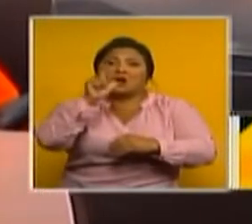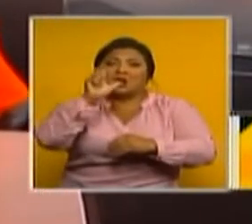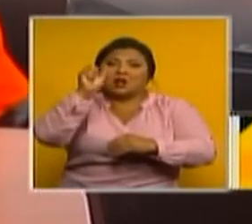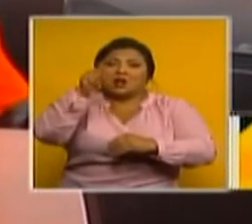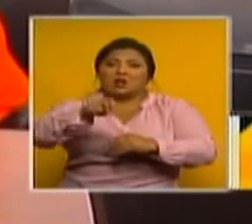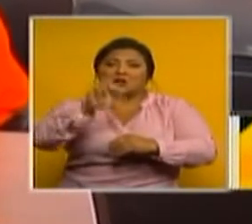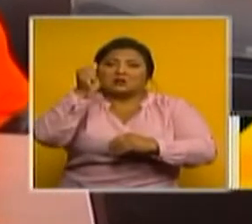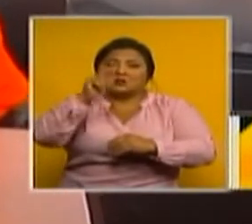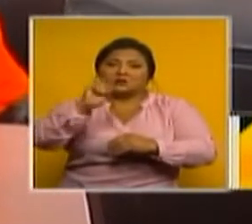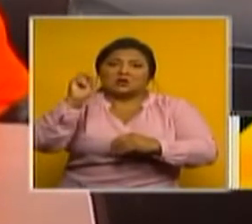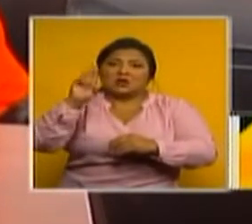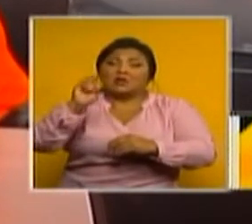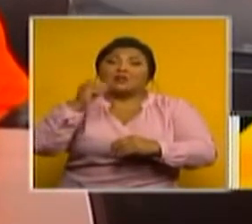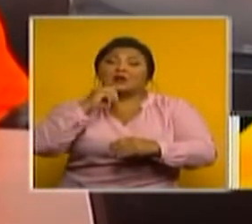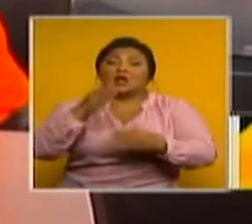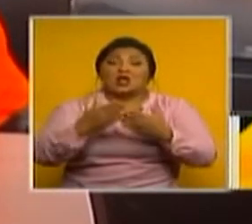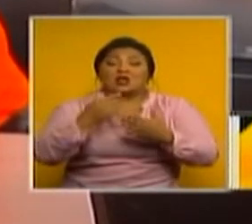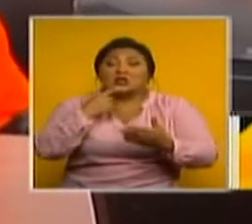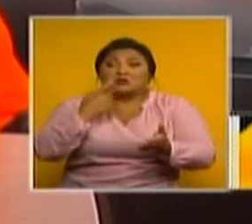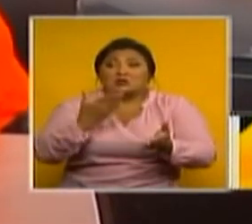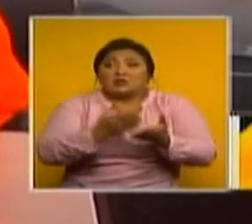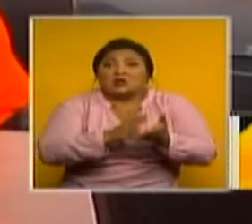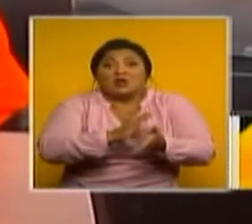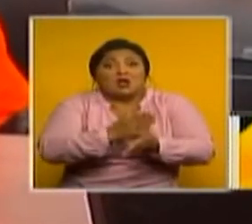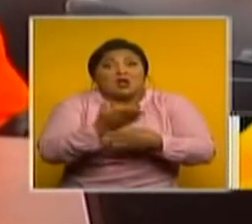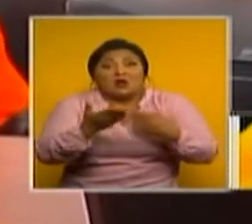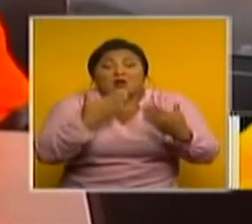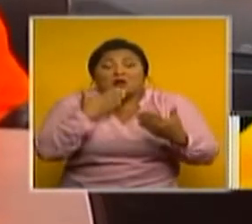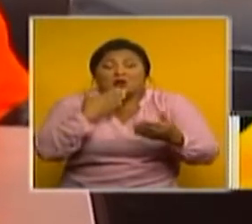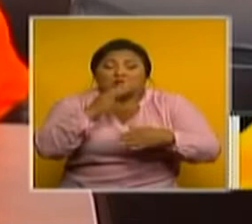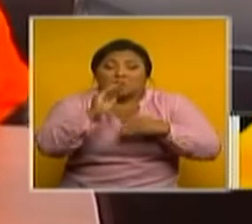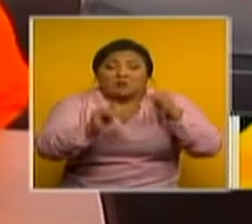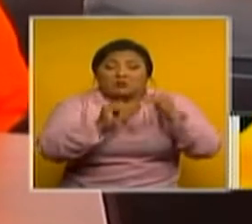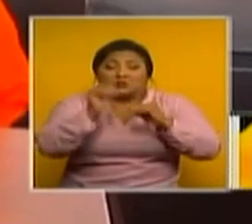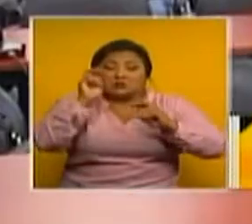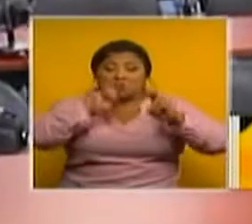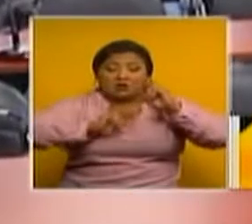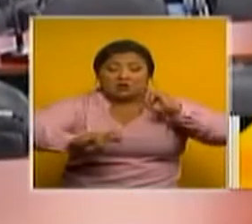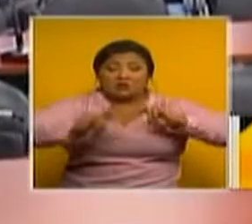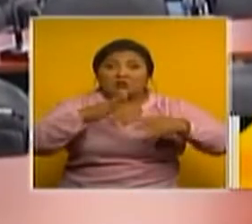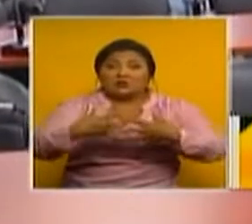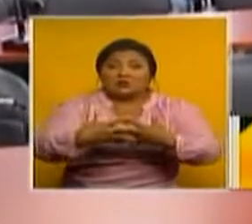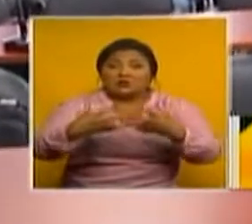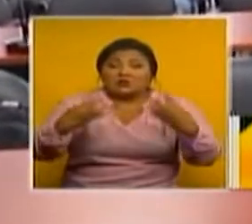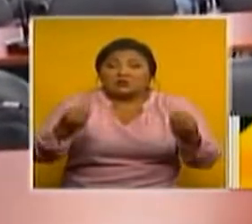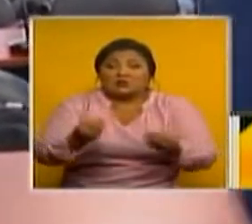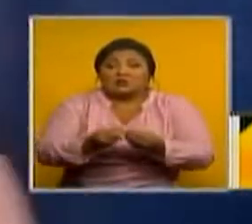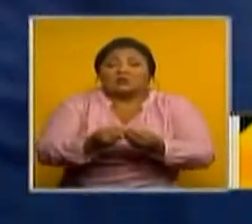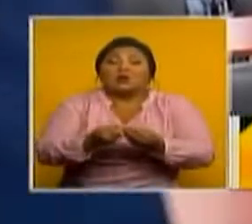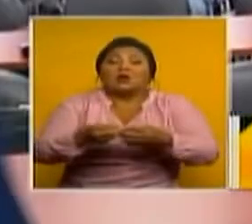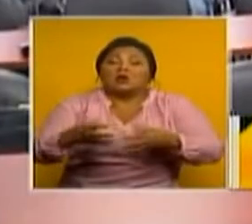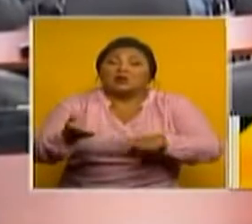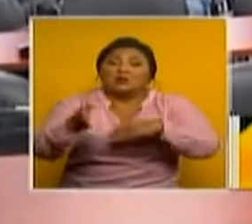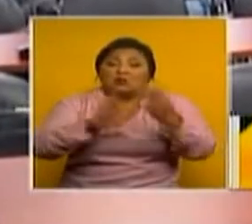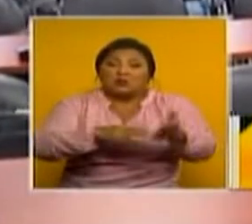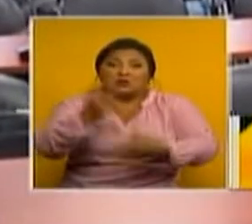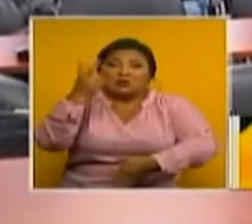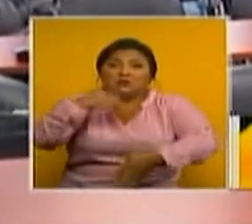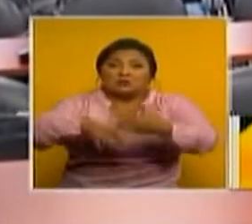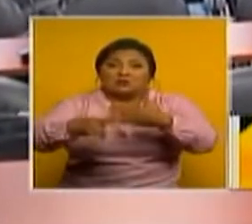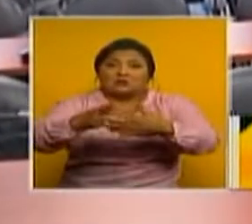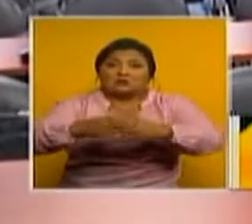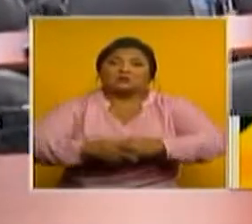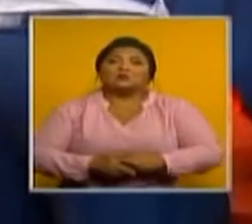madre de David, dice que hay inconsistencia en el proceso de investigación sobre la desaparición y asesinato de su hijo.